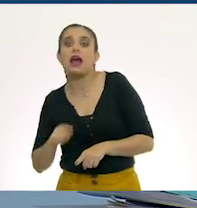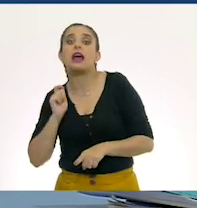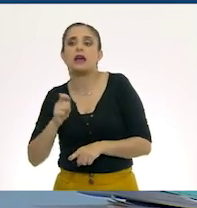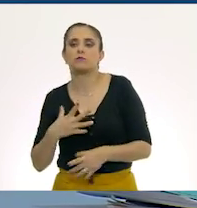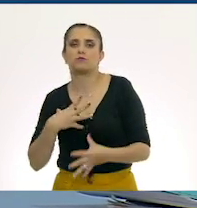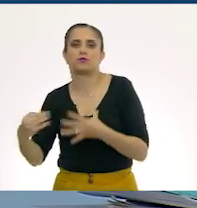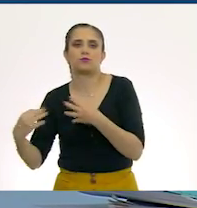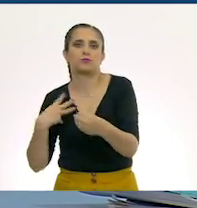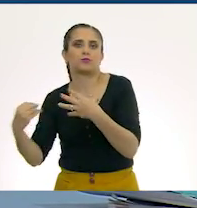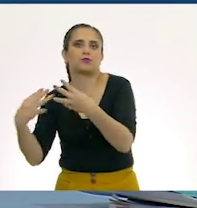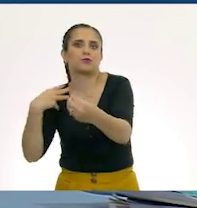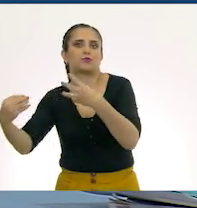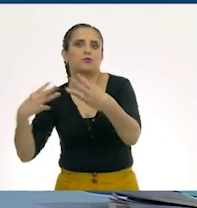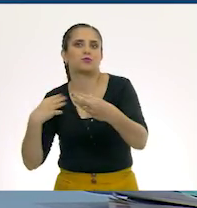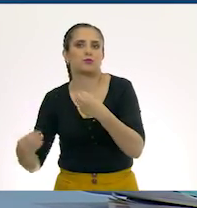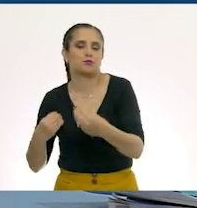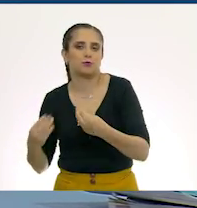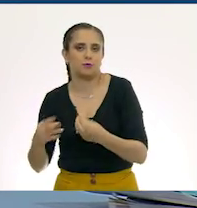agua.